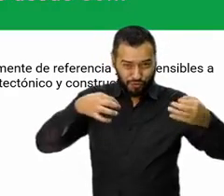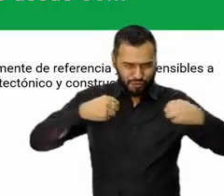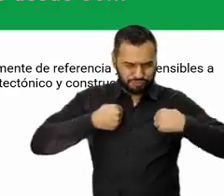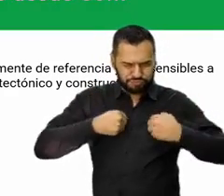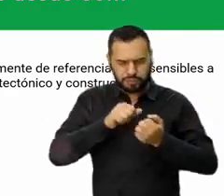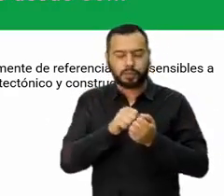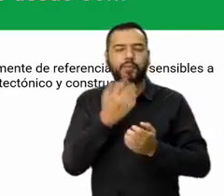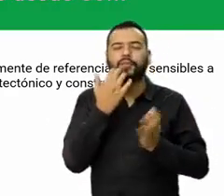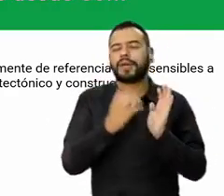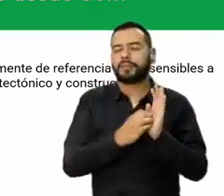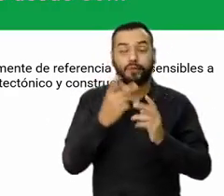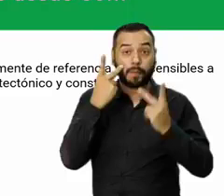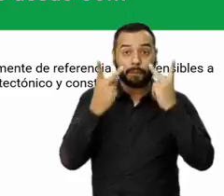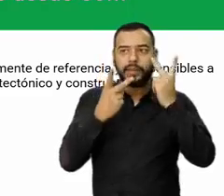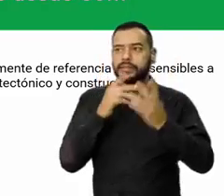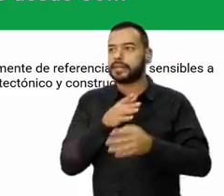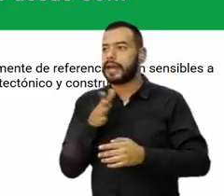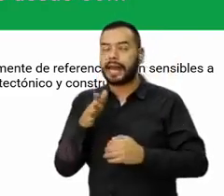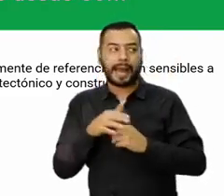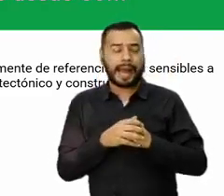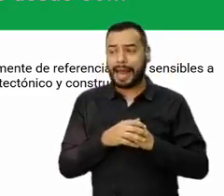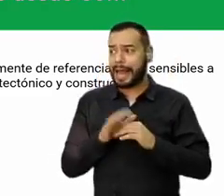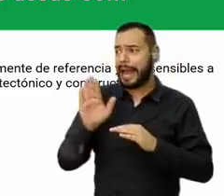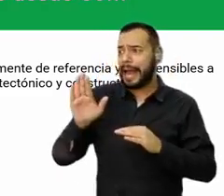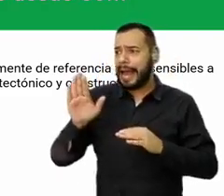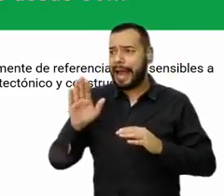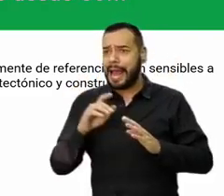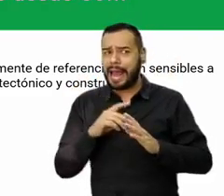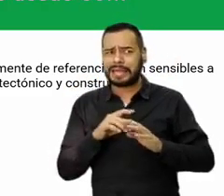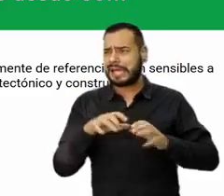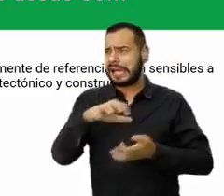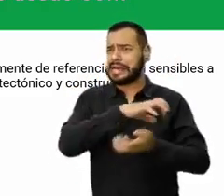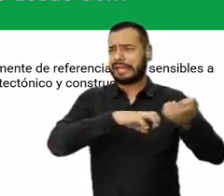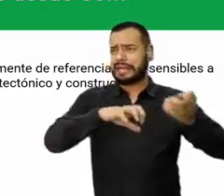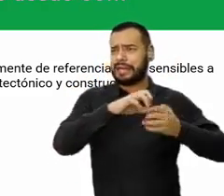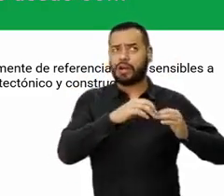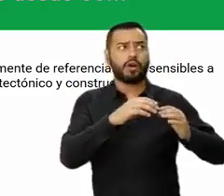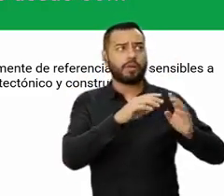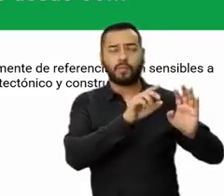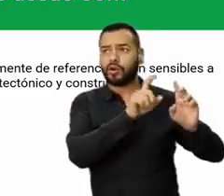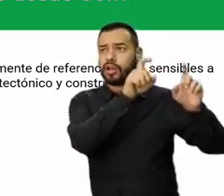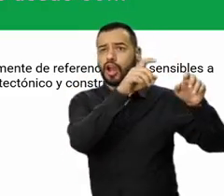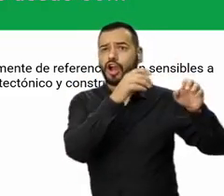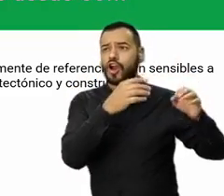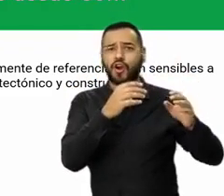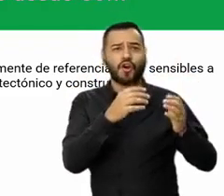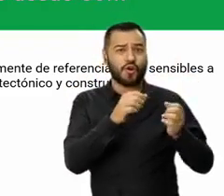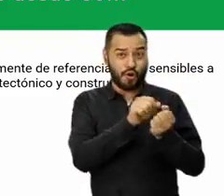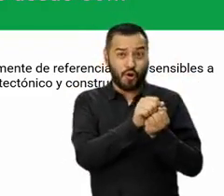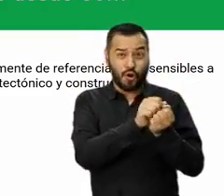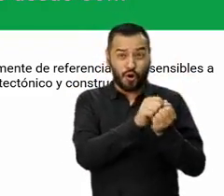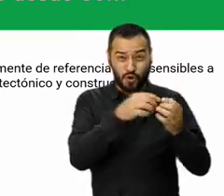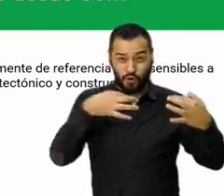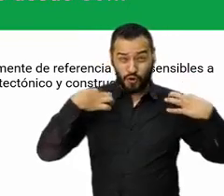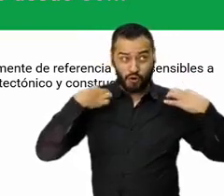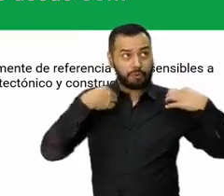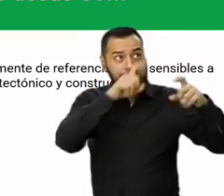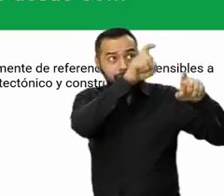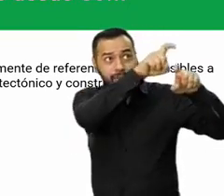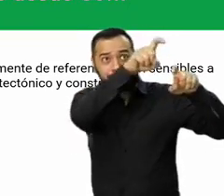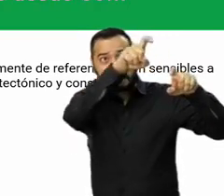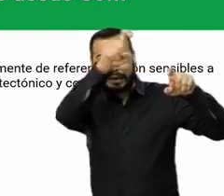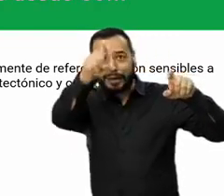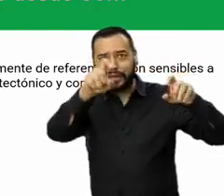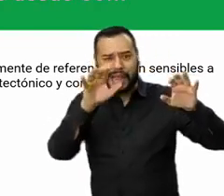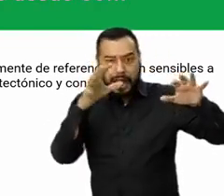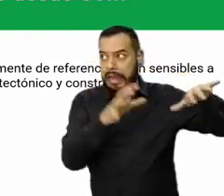ha pasado, Carolina, que sales disparada y dices, uy, tengo reguero porque la ropa no se me secó y la recoges y todas